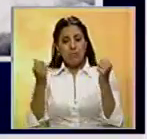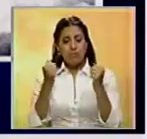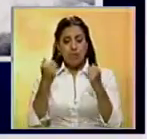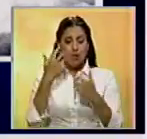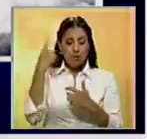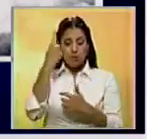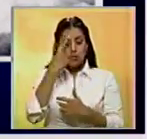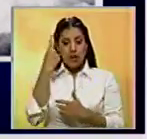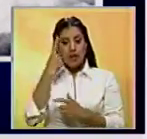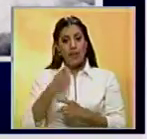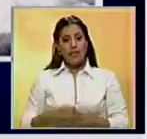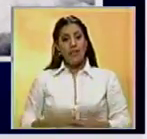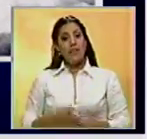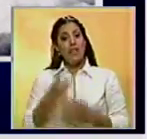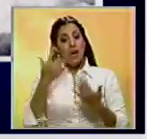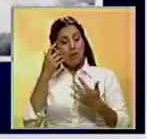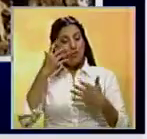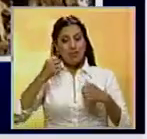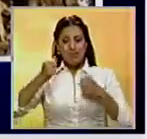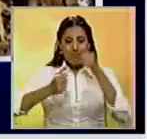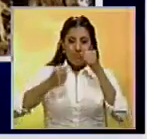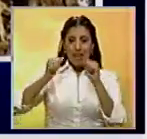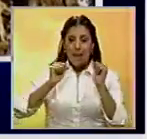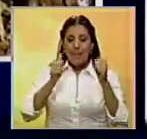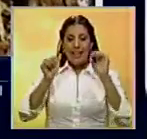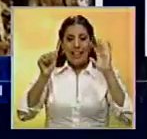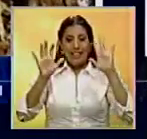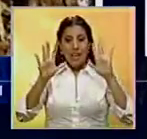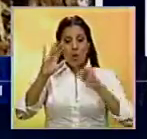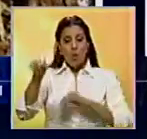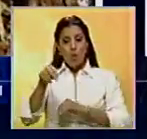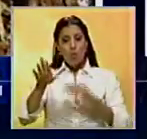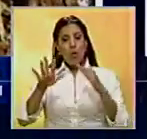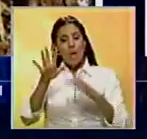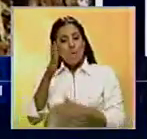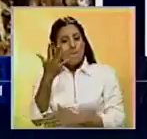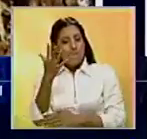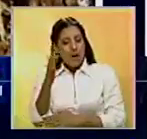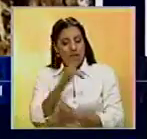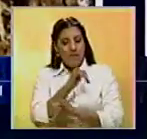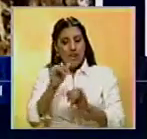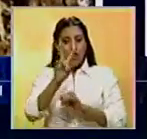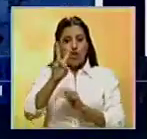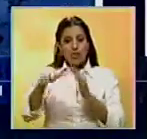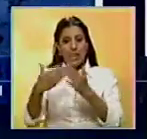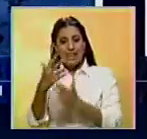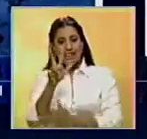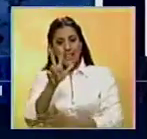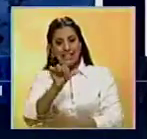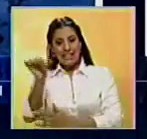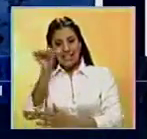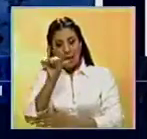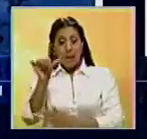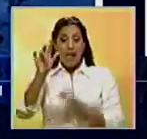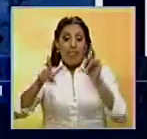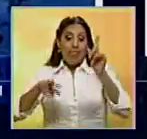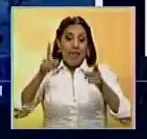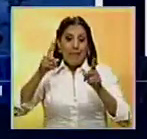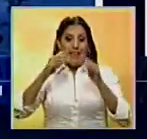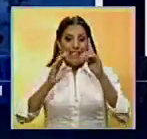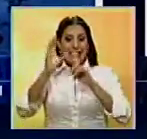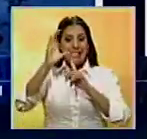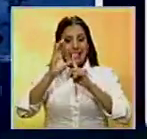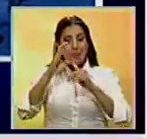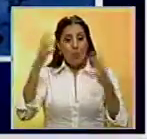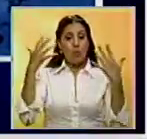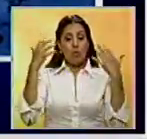más rápido que en otras montañas. La expedición empezará el 10 de junio y durará aproximadamente de dos a tres semanas, dependiendo del clima que suele